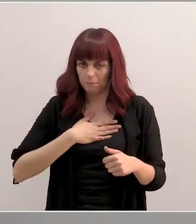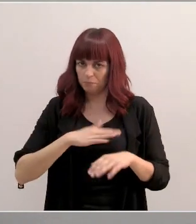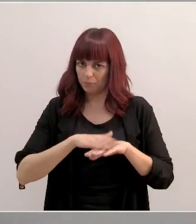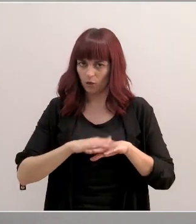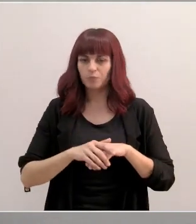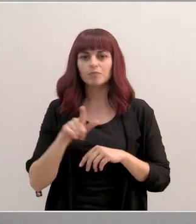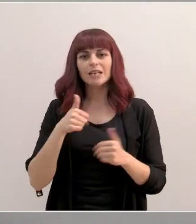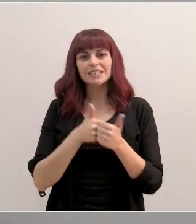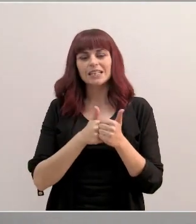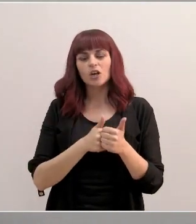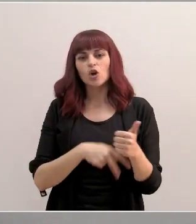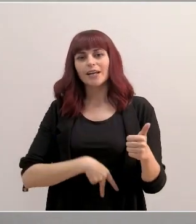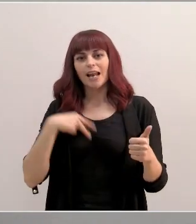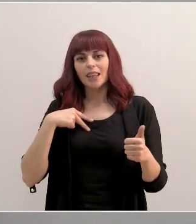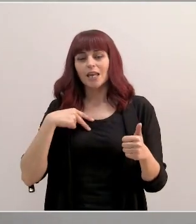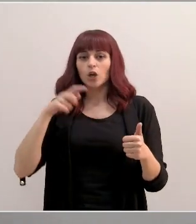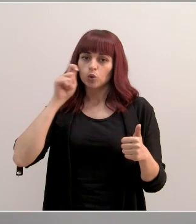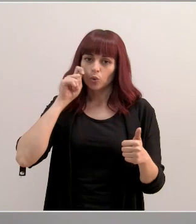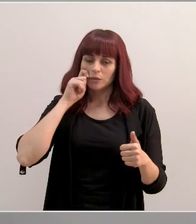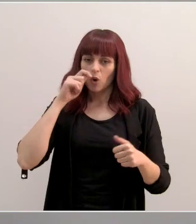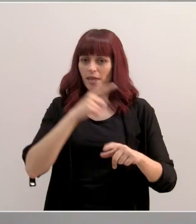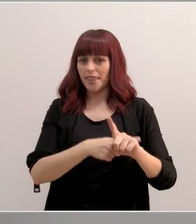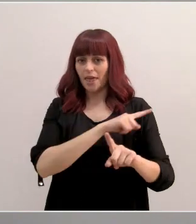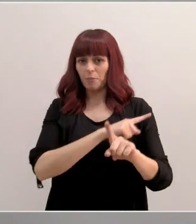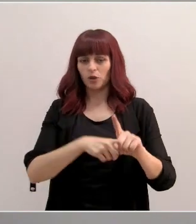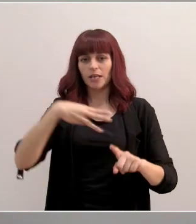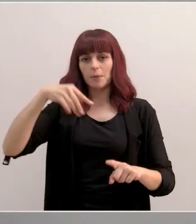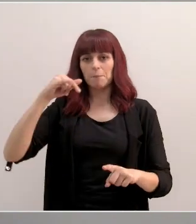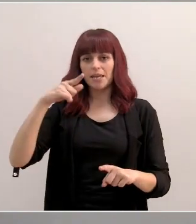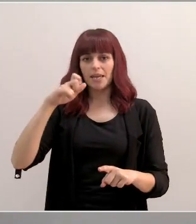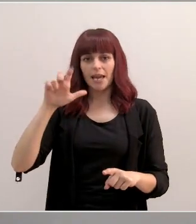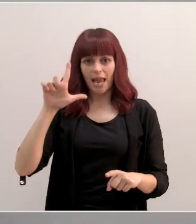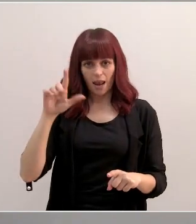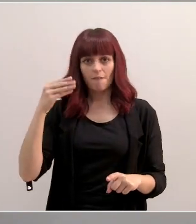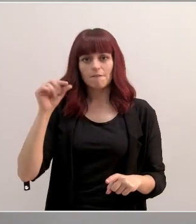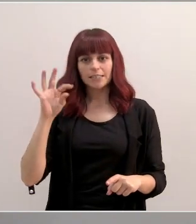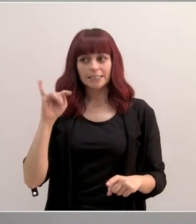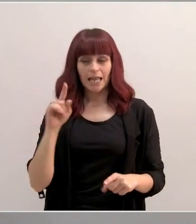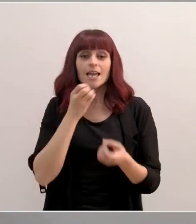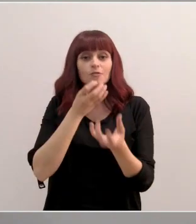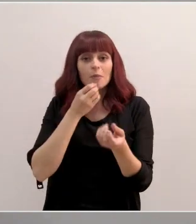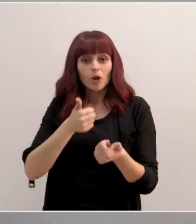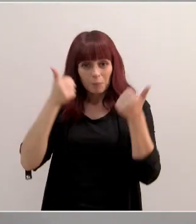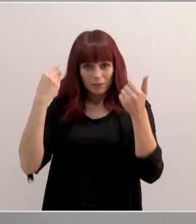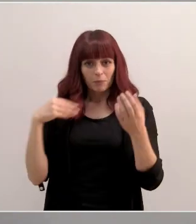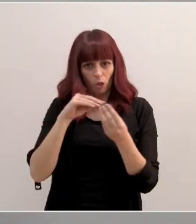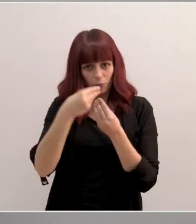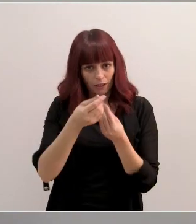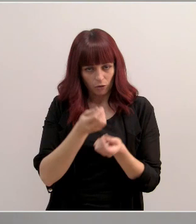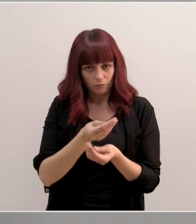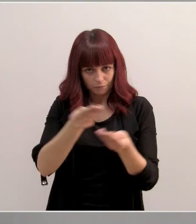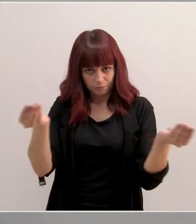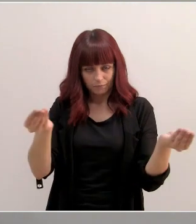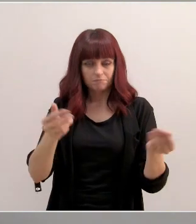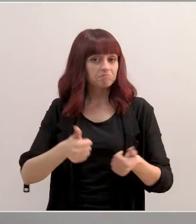Consejería de Turismo, Juventud y Deportes, Miguel Poujet Bastida. Tienen más información en la documentación que les hemos suministrado